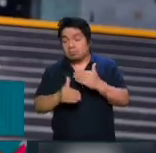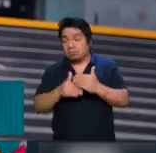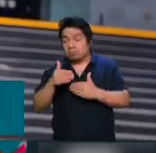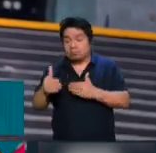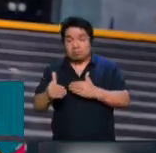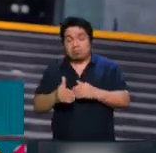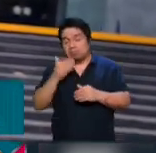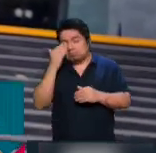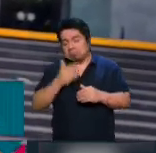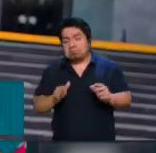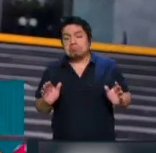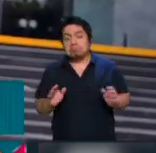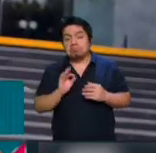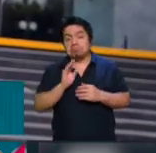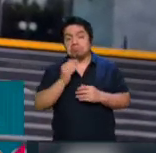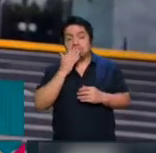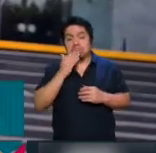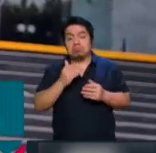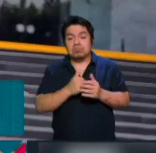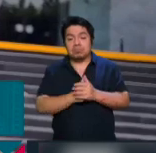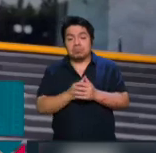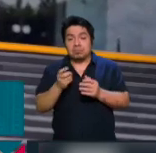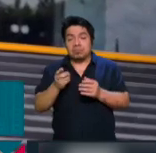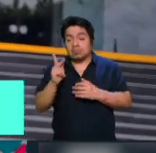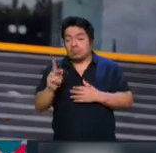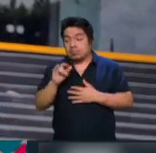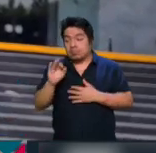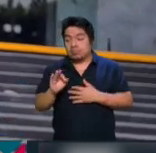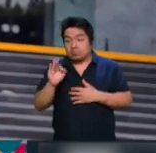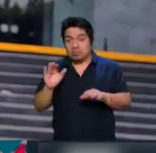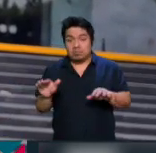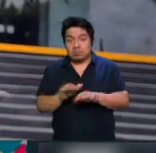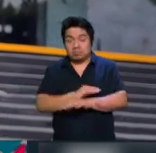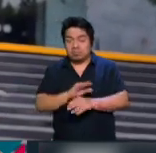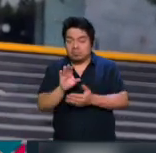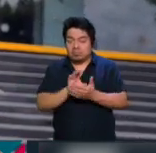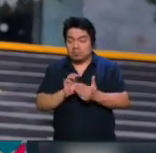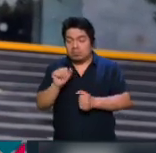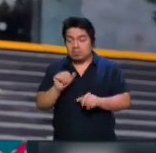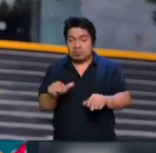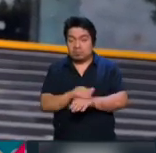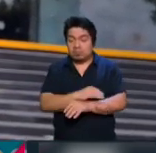de esta importante reforma en la fe de la Constitución.